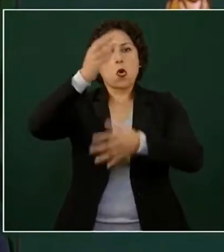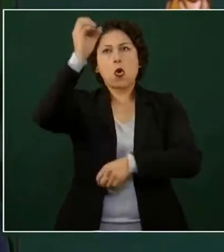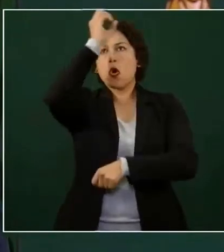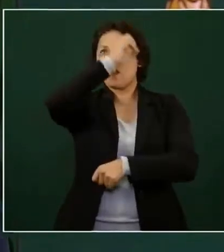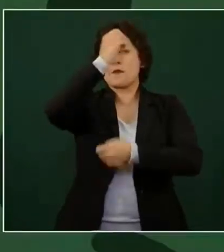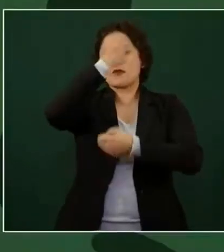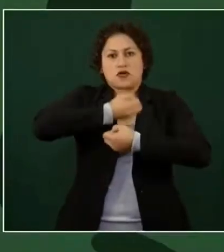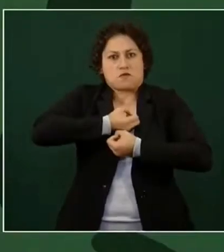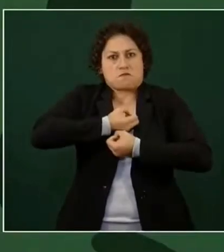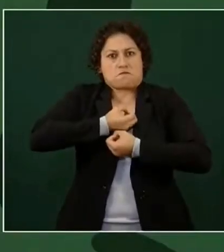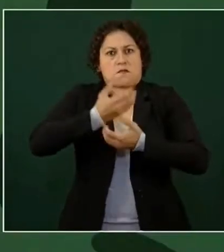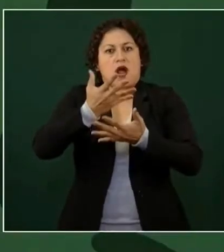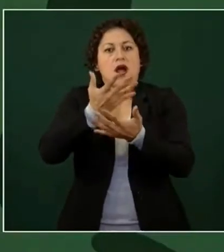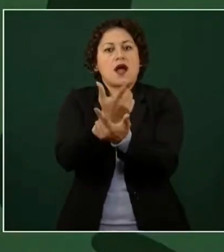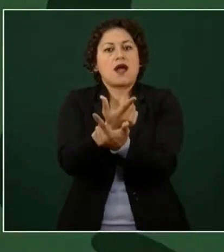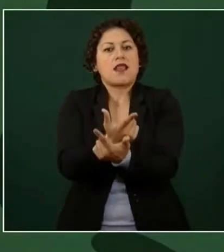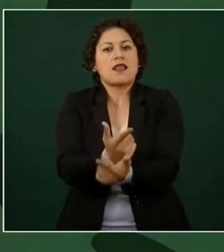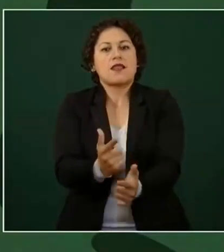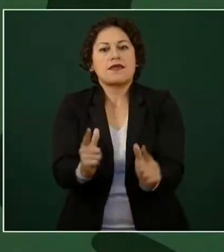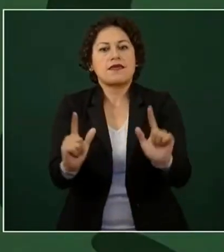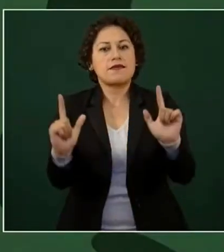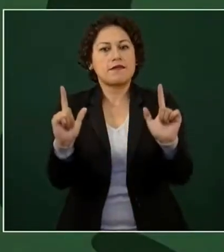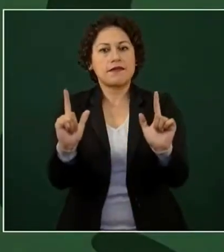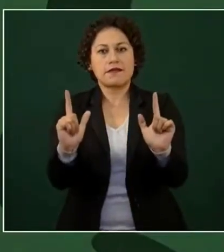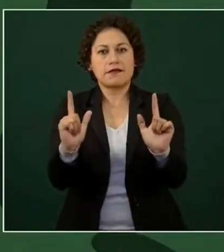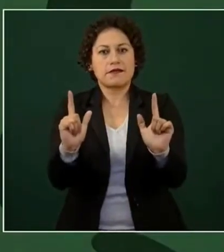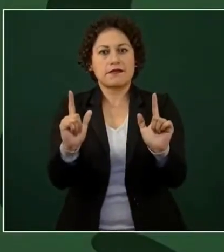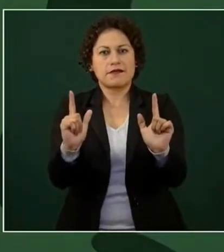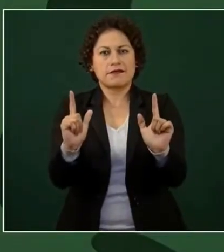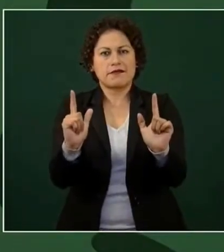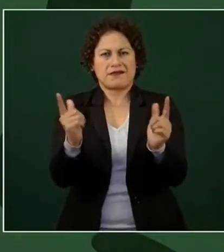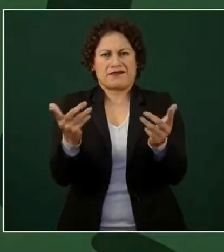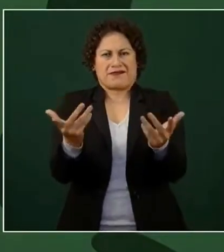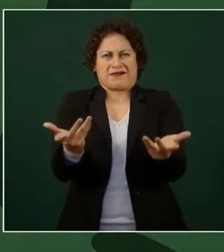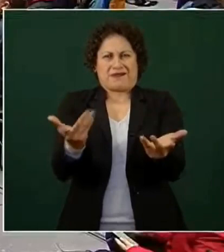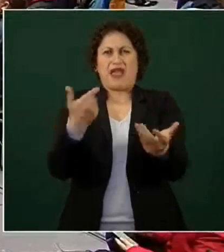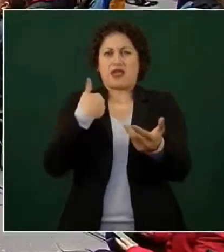manifestación, ¿por qué taparnos?